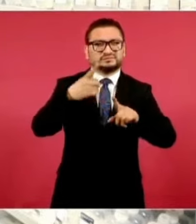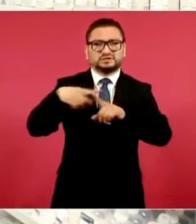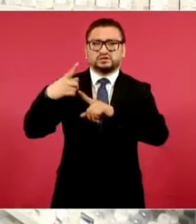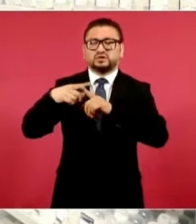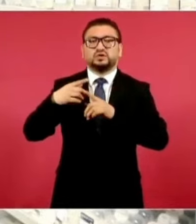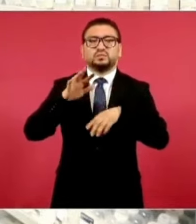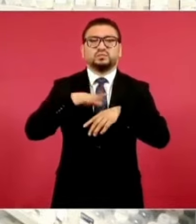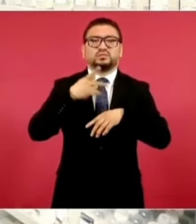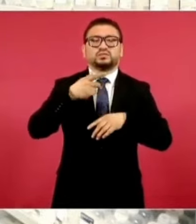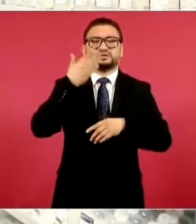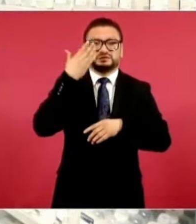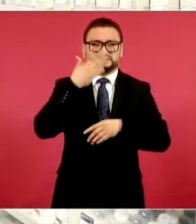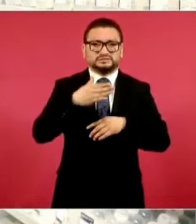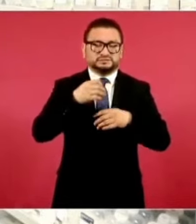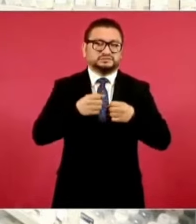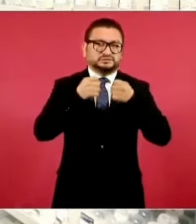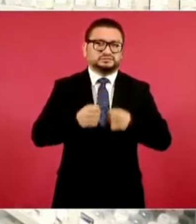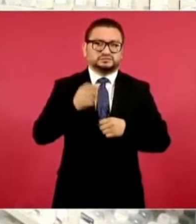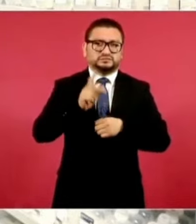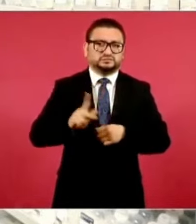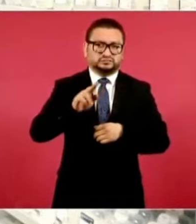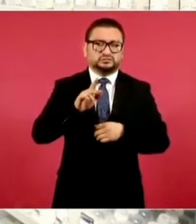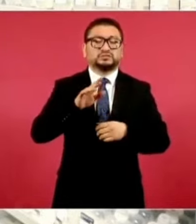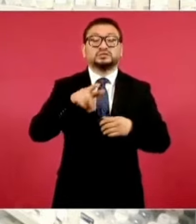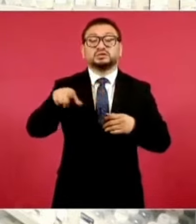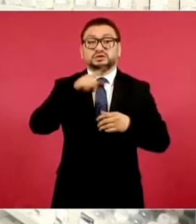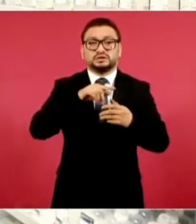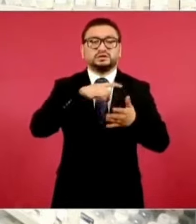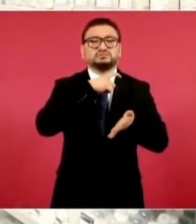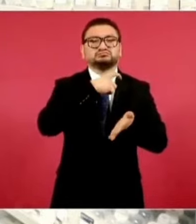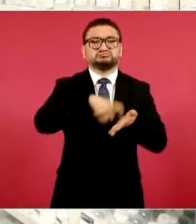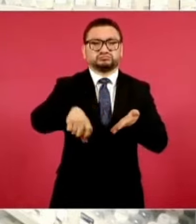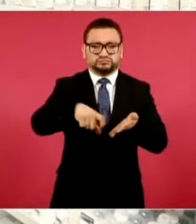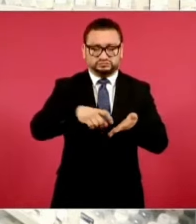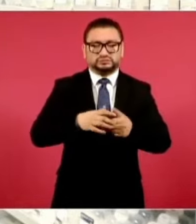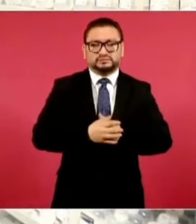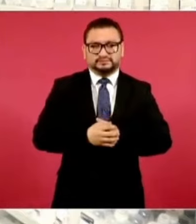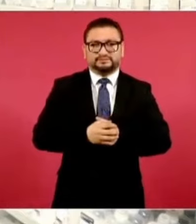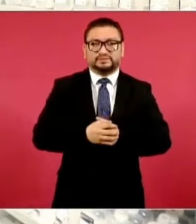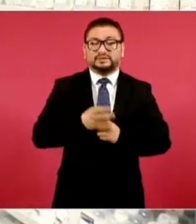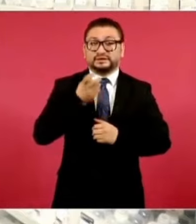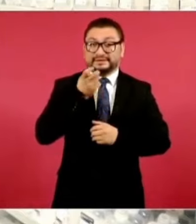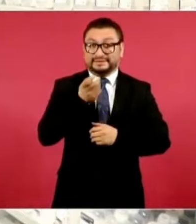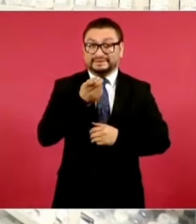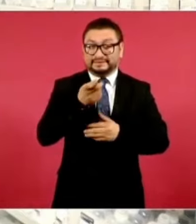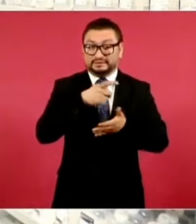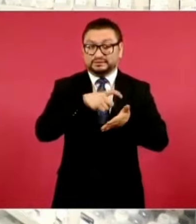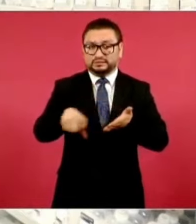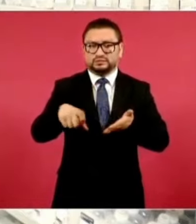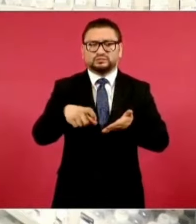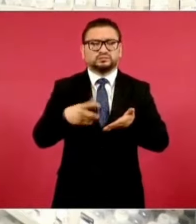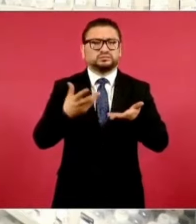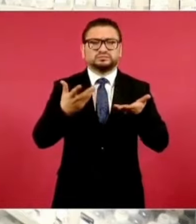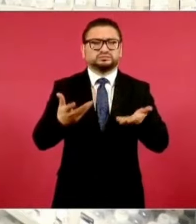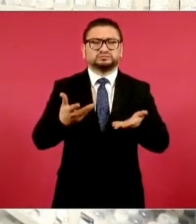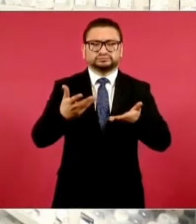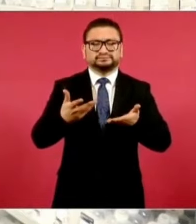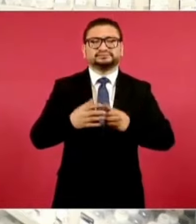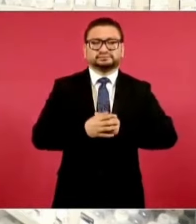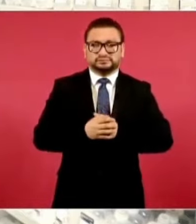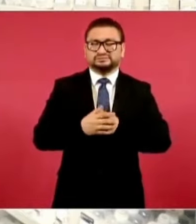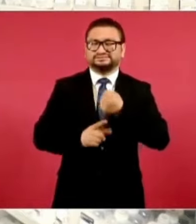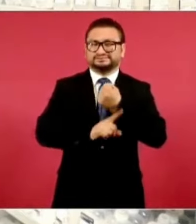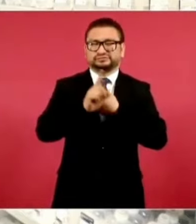eran financiados por el Seguro Popular y hacían una compra. Esa compra tenía una serie de